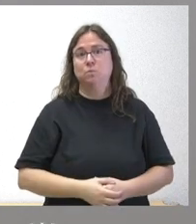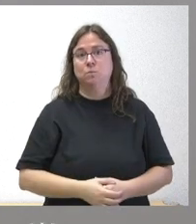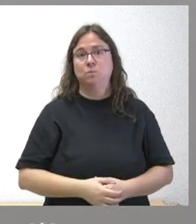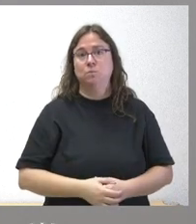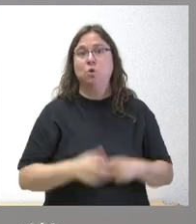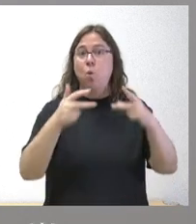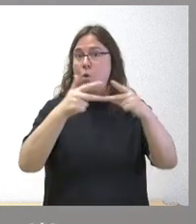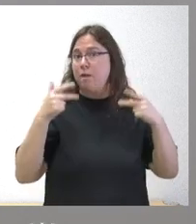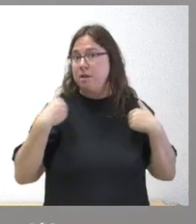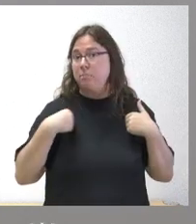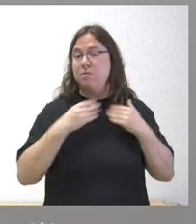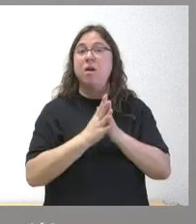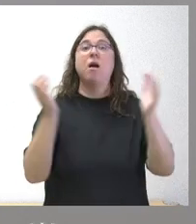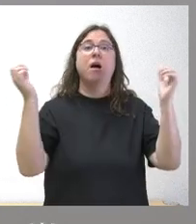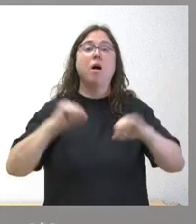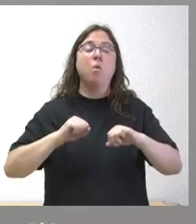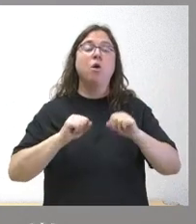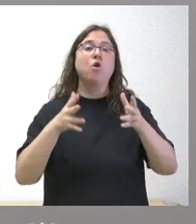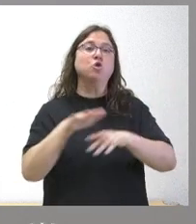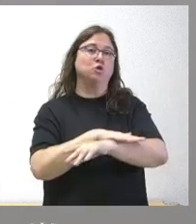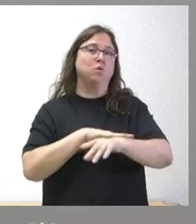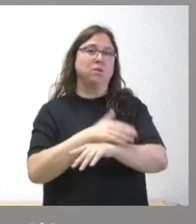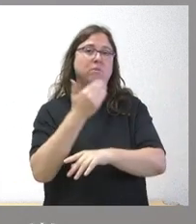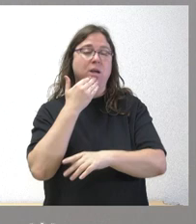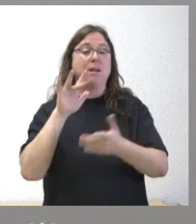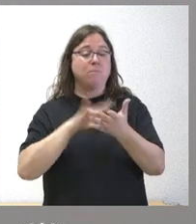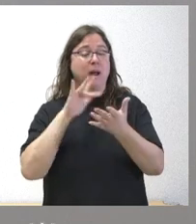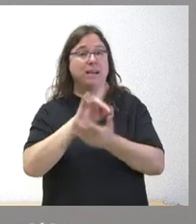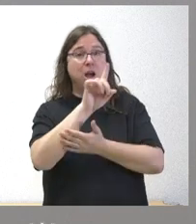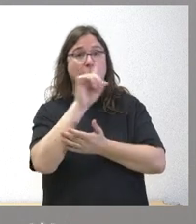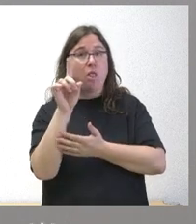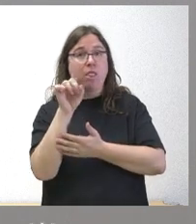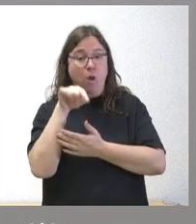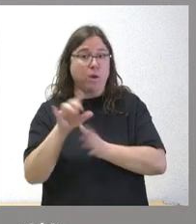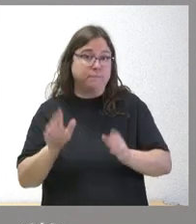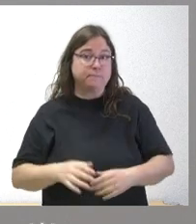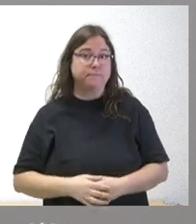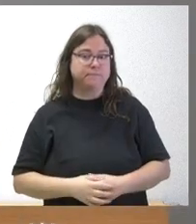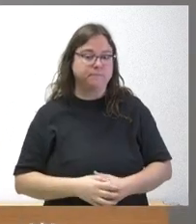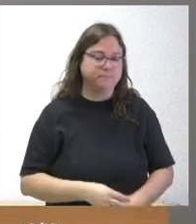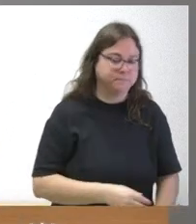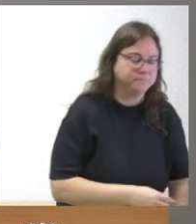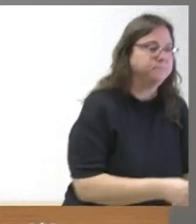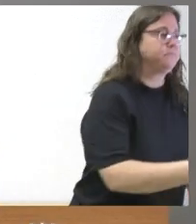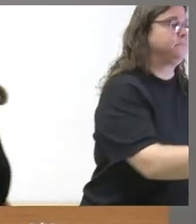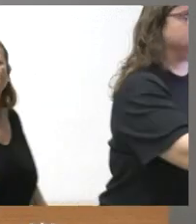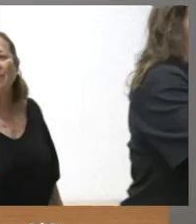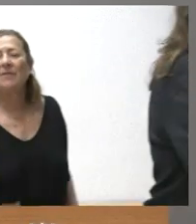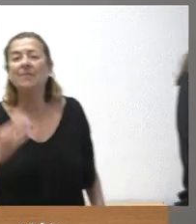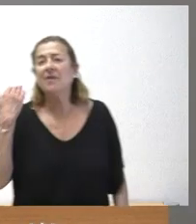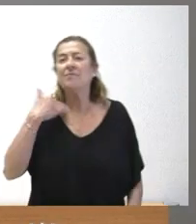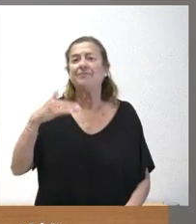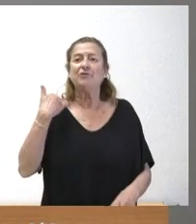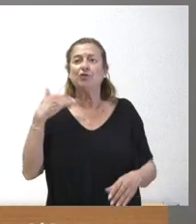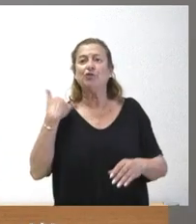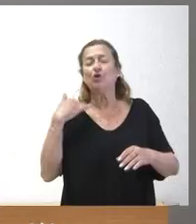rueda de prensa en el propio acuerdo del Consejo de Gobierno habló de la página 11 del dosis de prensa de hoy Soria Noticias Encarna